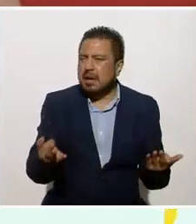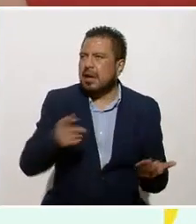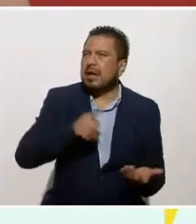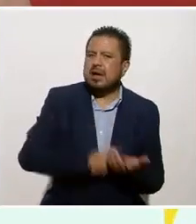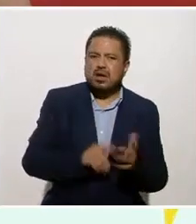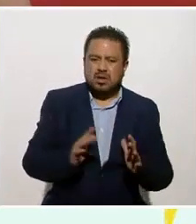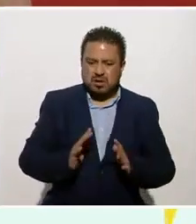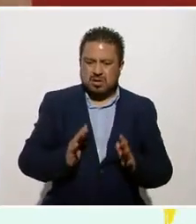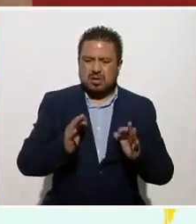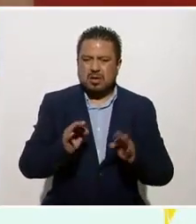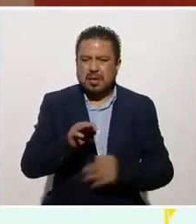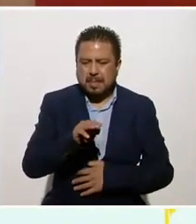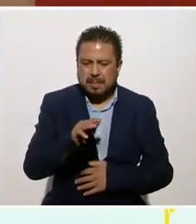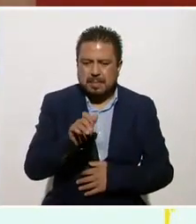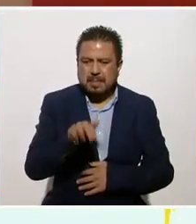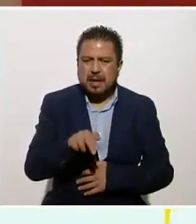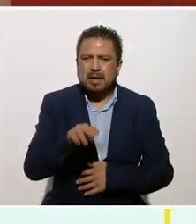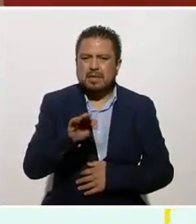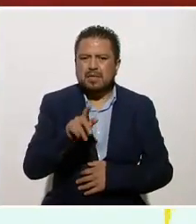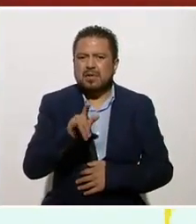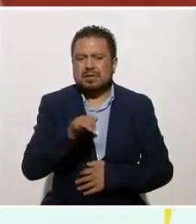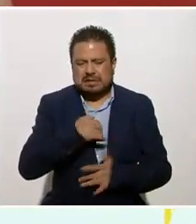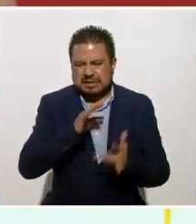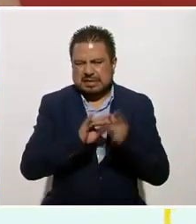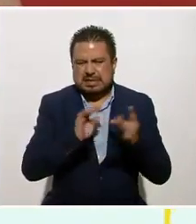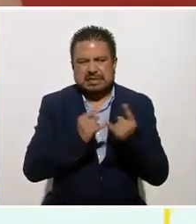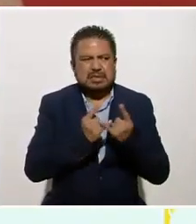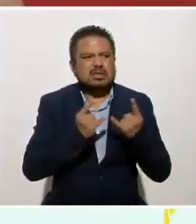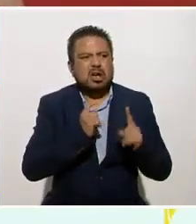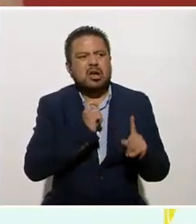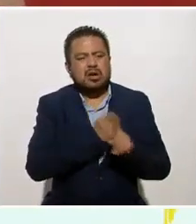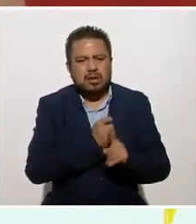de hecho el origen de Mindfulness, voy a explicar rápidamente la historia.